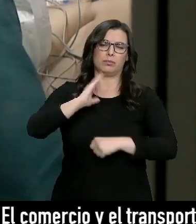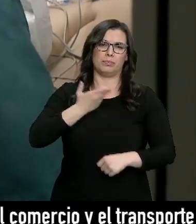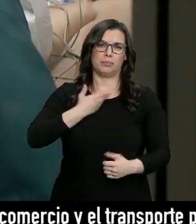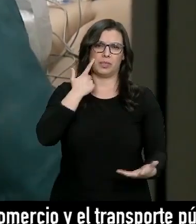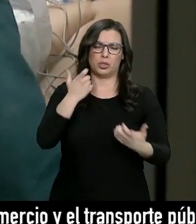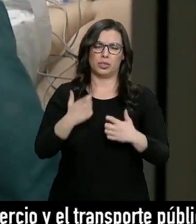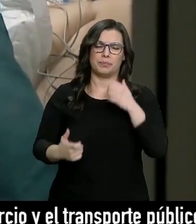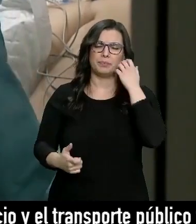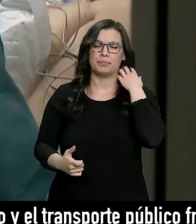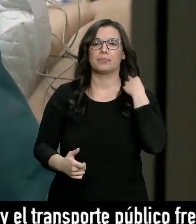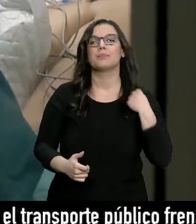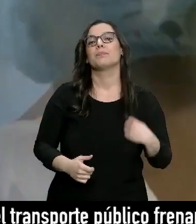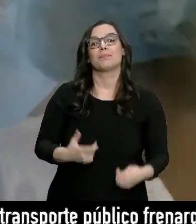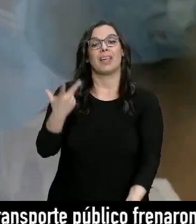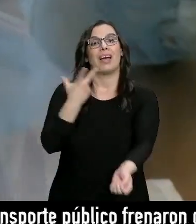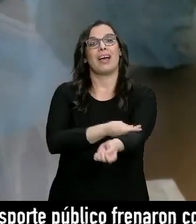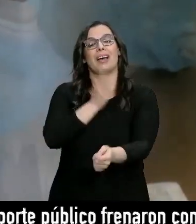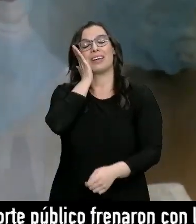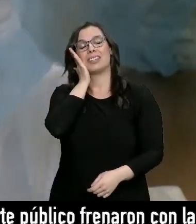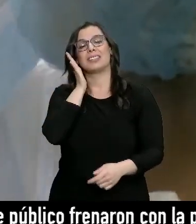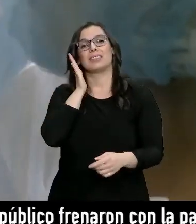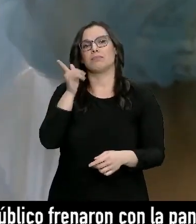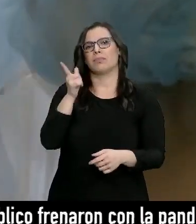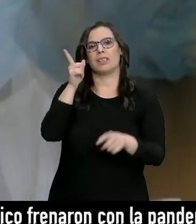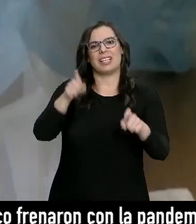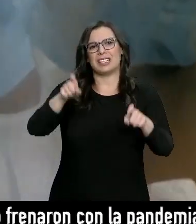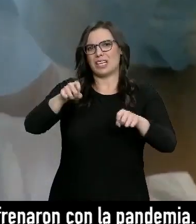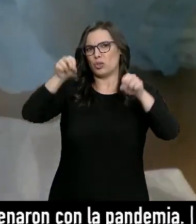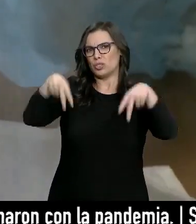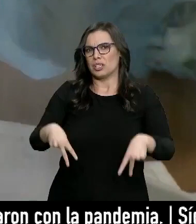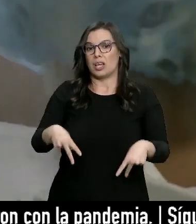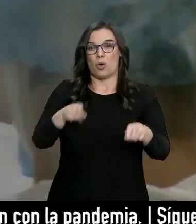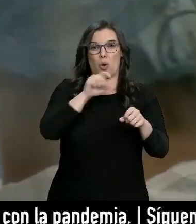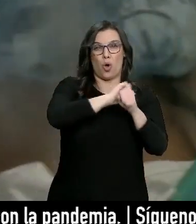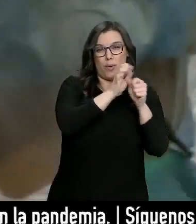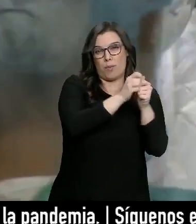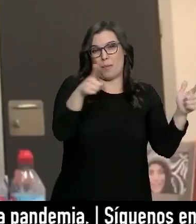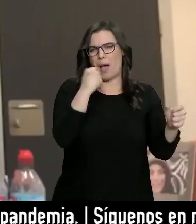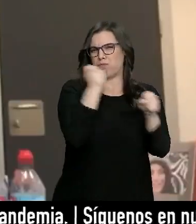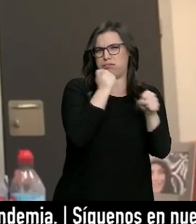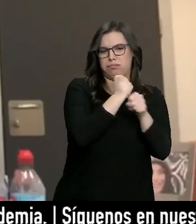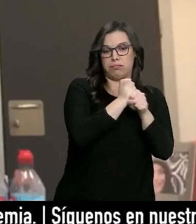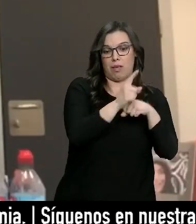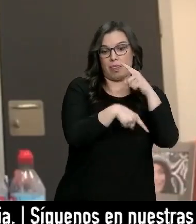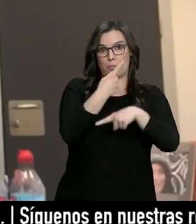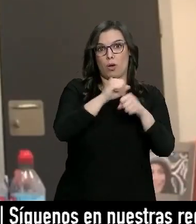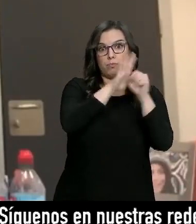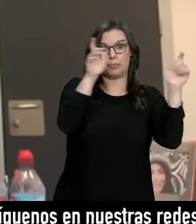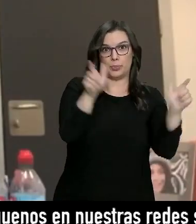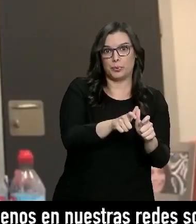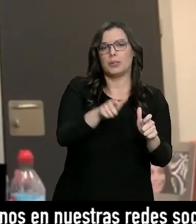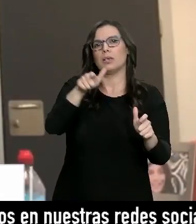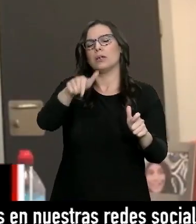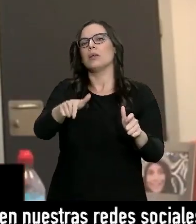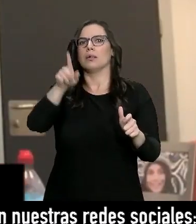Los anestesiólogos han trabajado sin descanso, tanto en los picos de las olas como en los momentos más relajados de la pandemia. Con lo cual para nosotros no ha habido